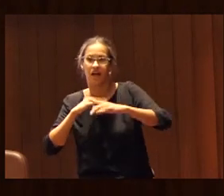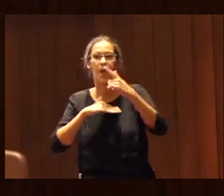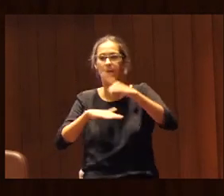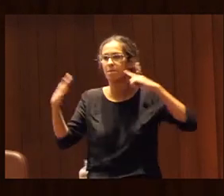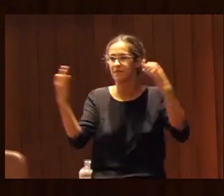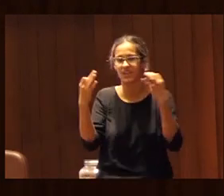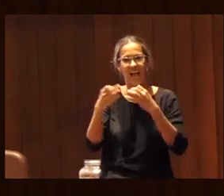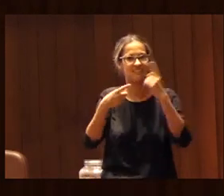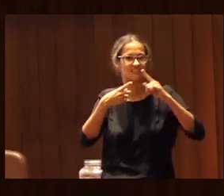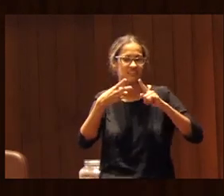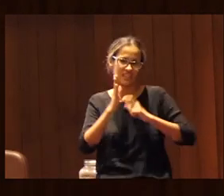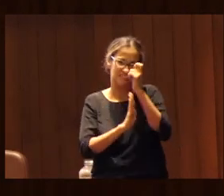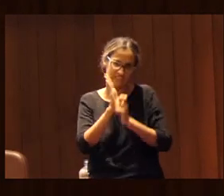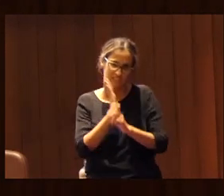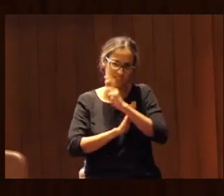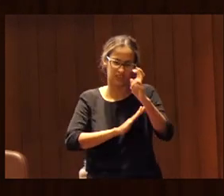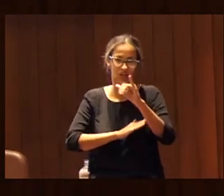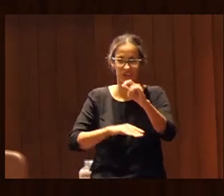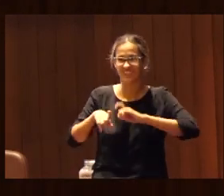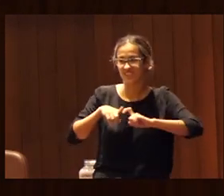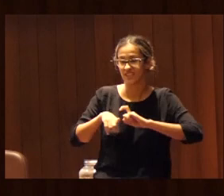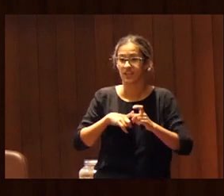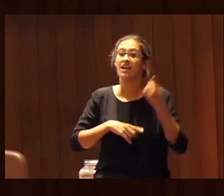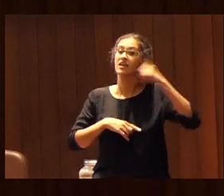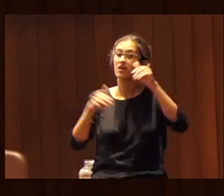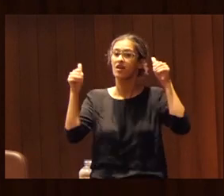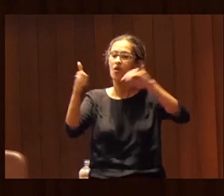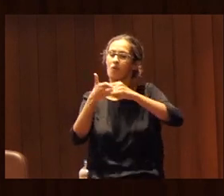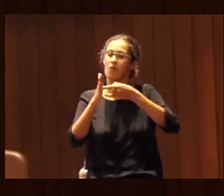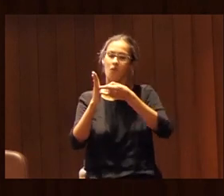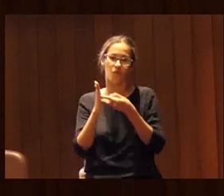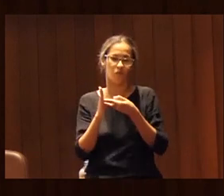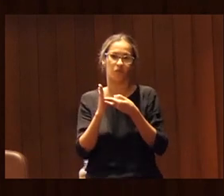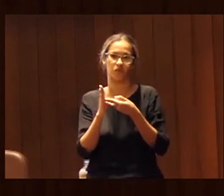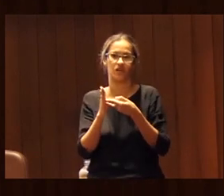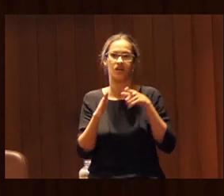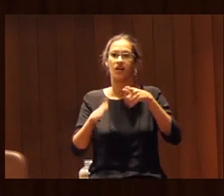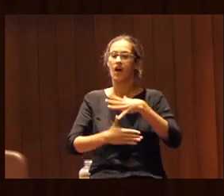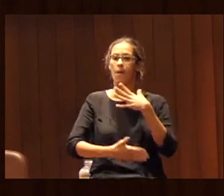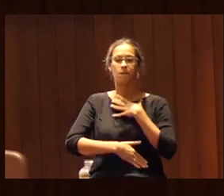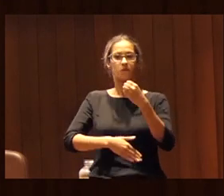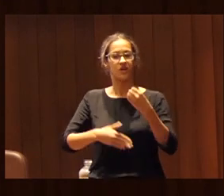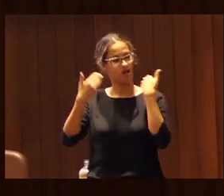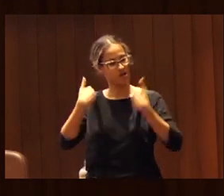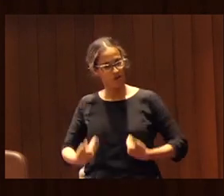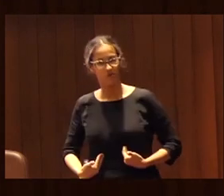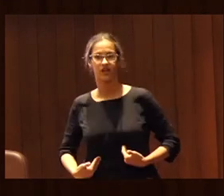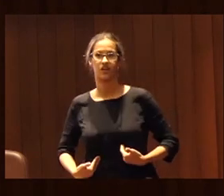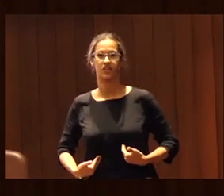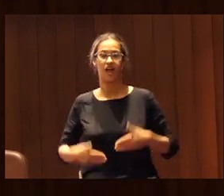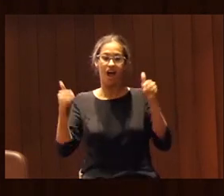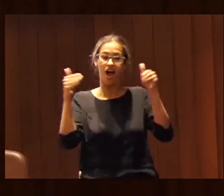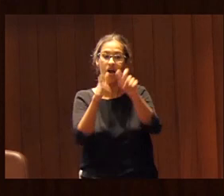diferentes elementos y sobre todo porque el proyecto está orientado al empoderamiento corporal de las mujeres a través del surf